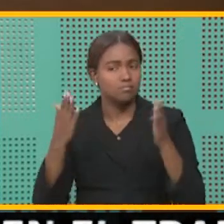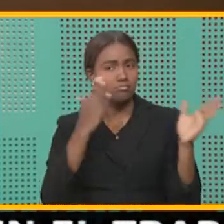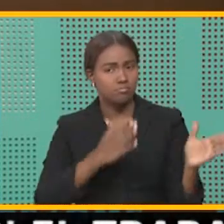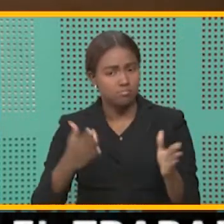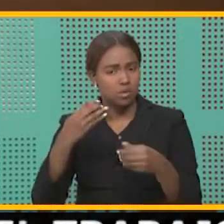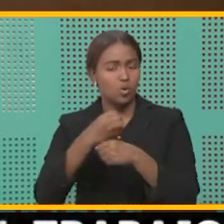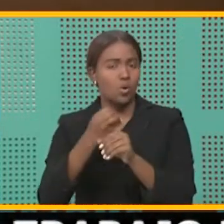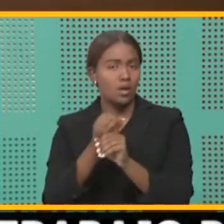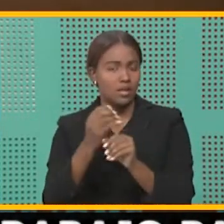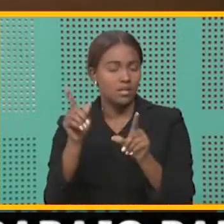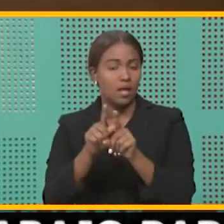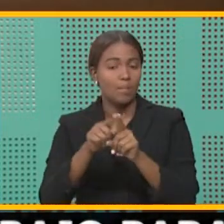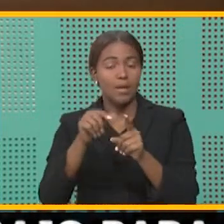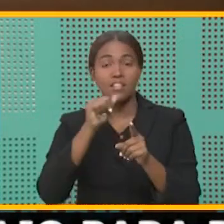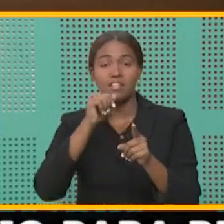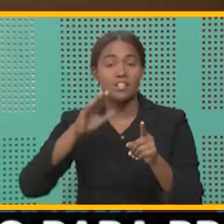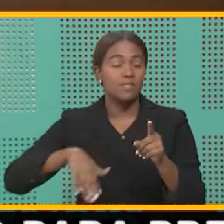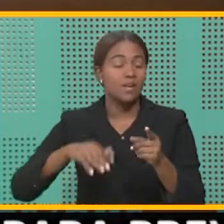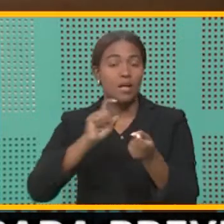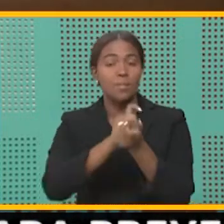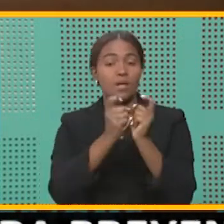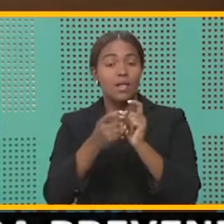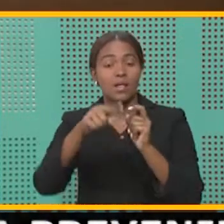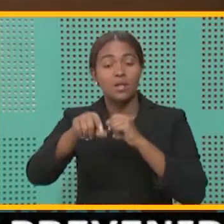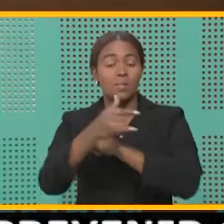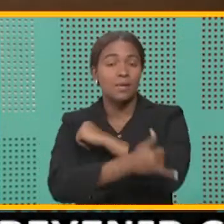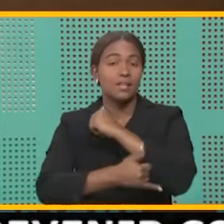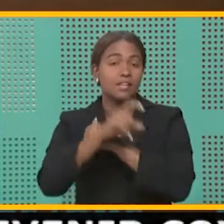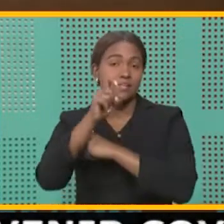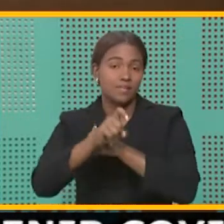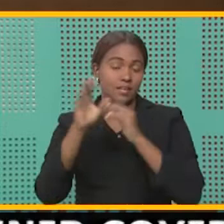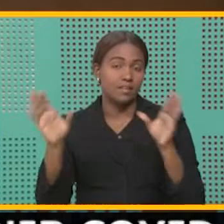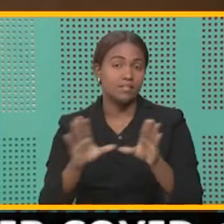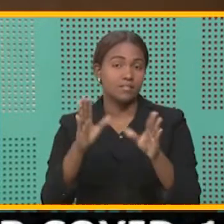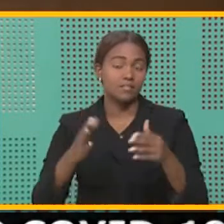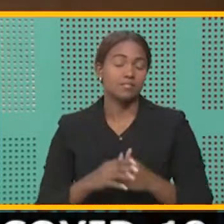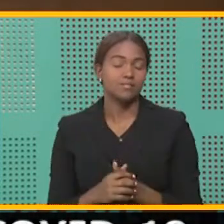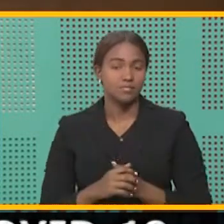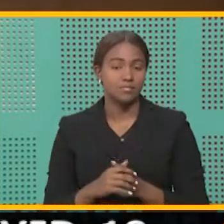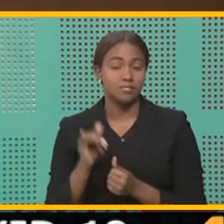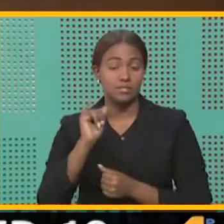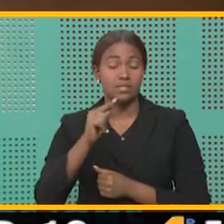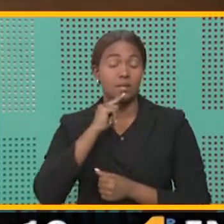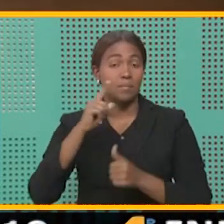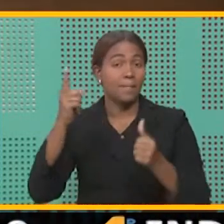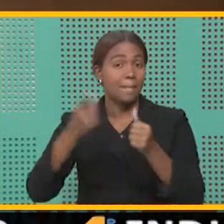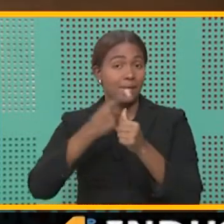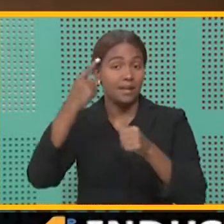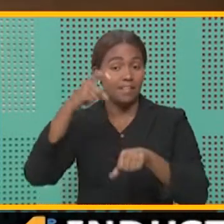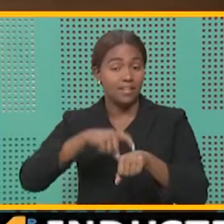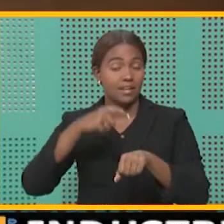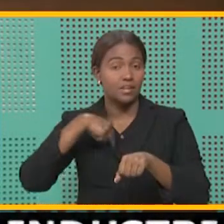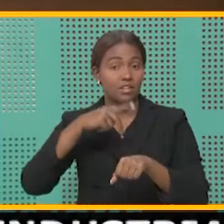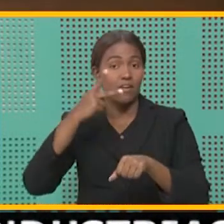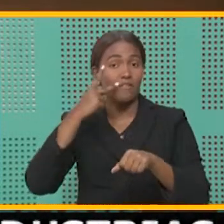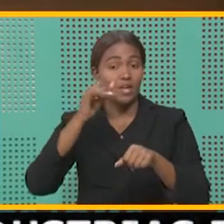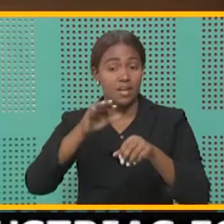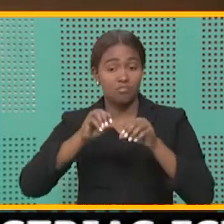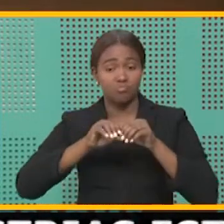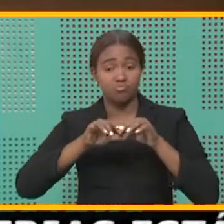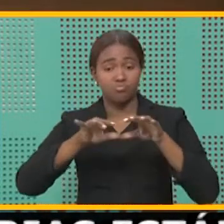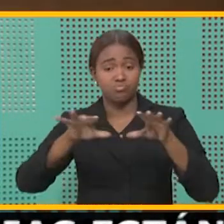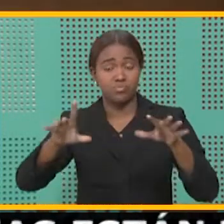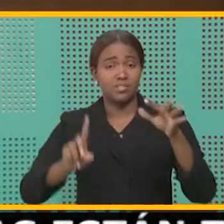modifica lo que los países deberían hacer. Es la primera vez que vemos una pandemia